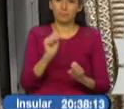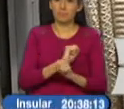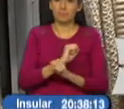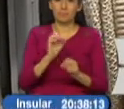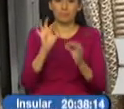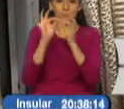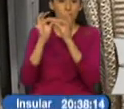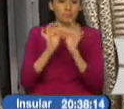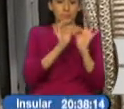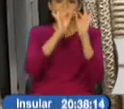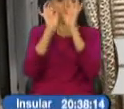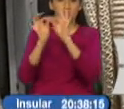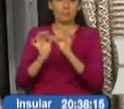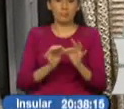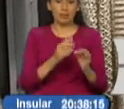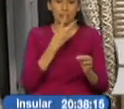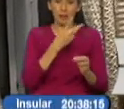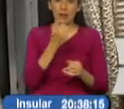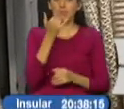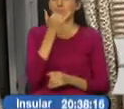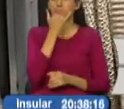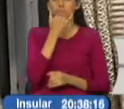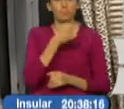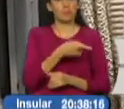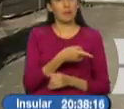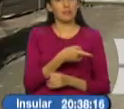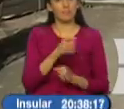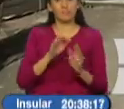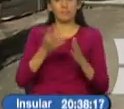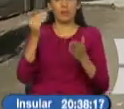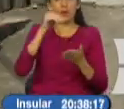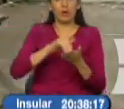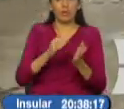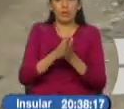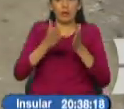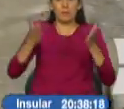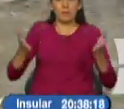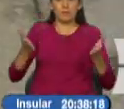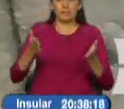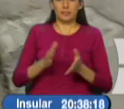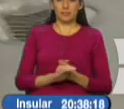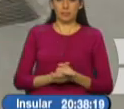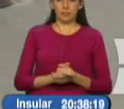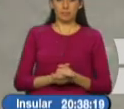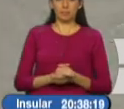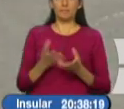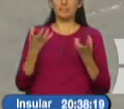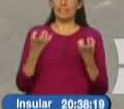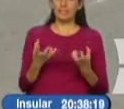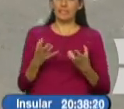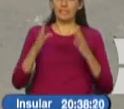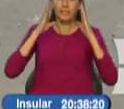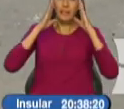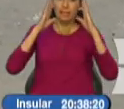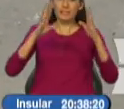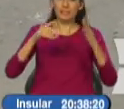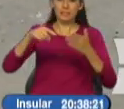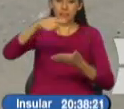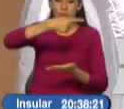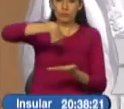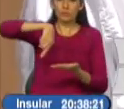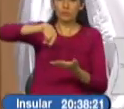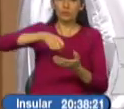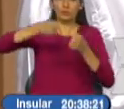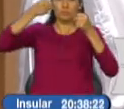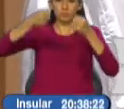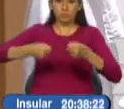la reparación también porque enseguida se volvió a abrir nuevamente. Las calles de la ciudad también requieren atención los baches generan molestias a la ciudadanía.